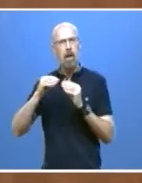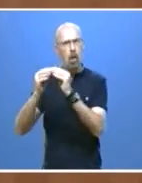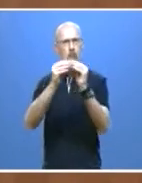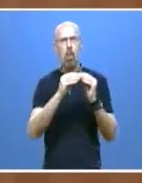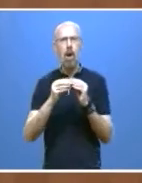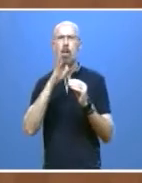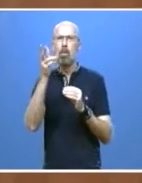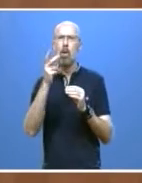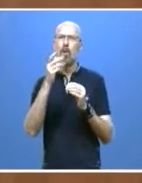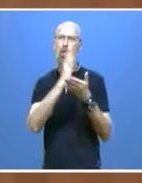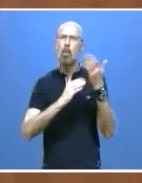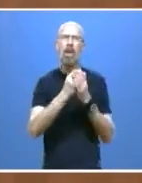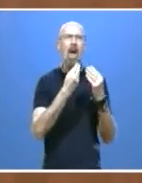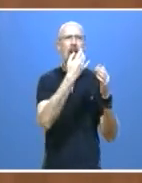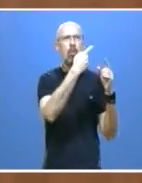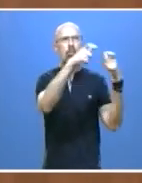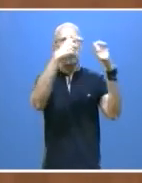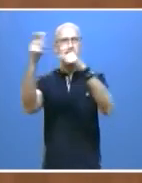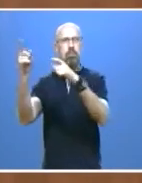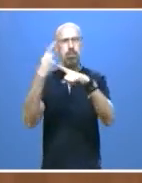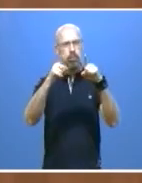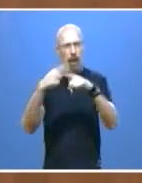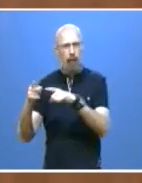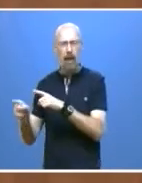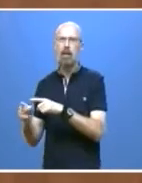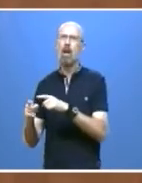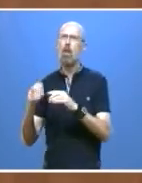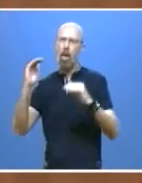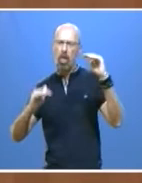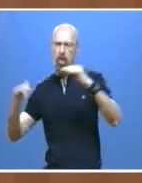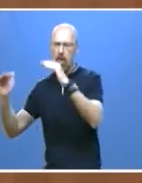desigualdad. Por eso vamos a exigir esa EBAU única.